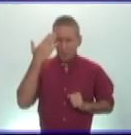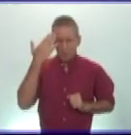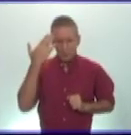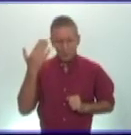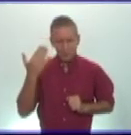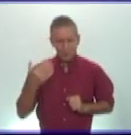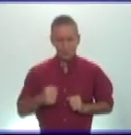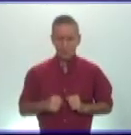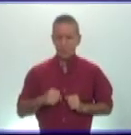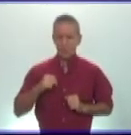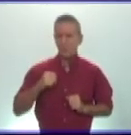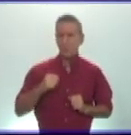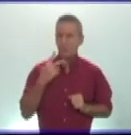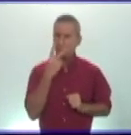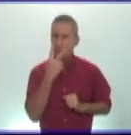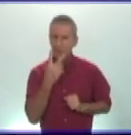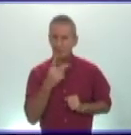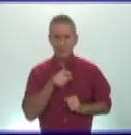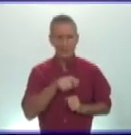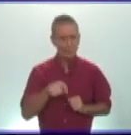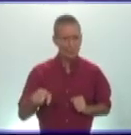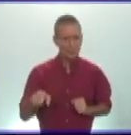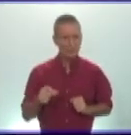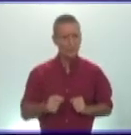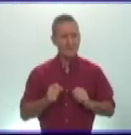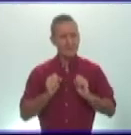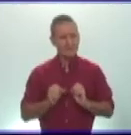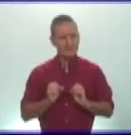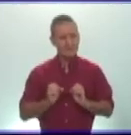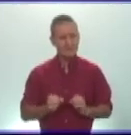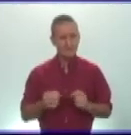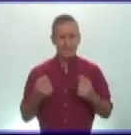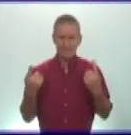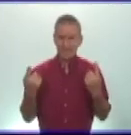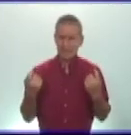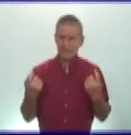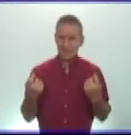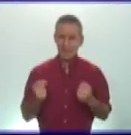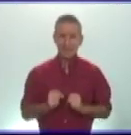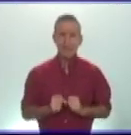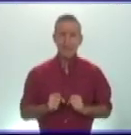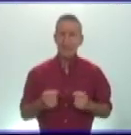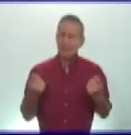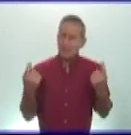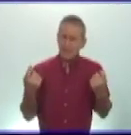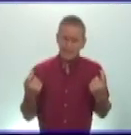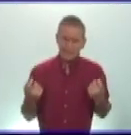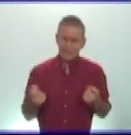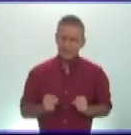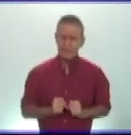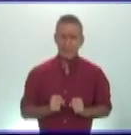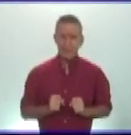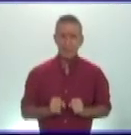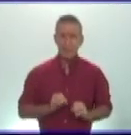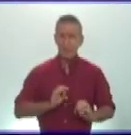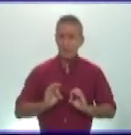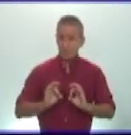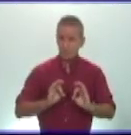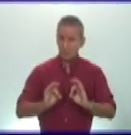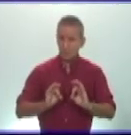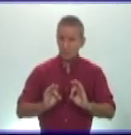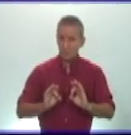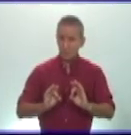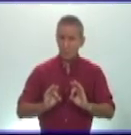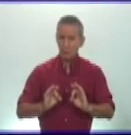les pido bueno como siempre insistimos en la necesidad fíjense que es la necesidad del cuidado y